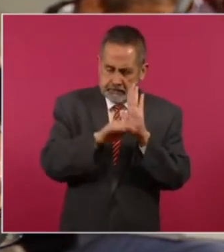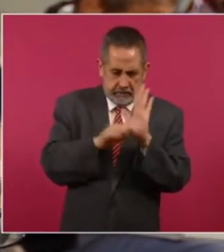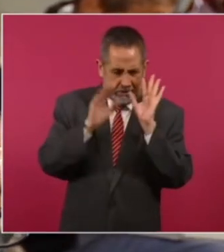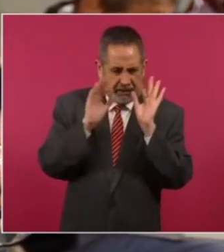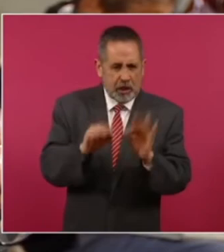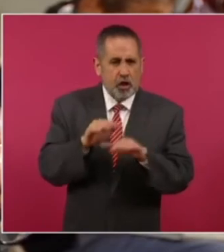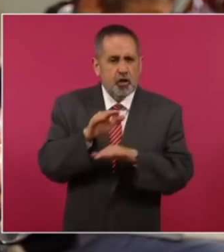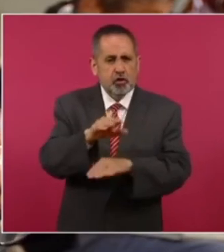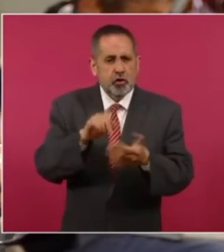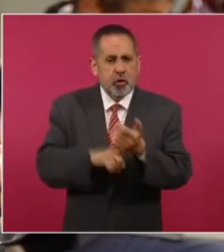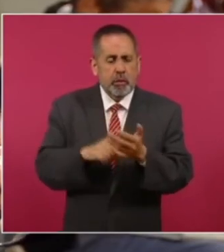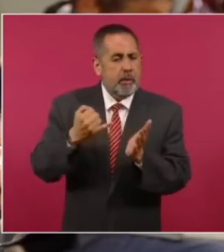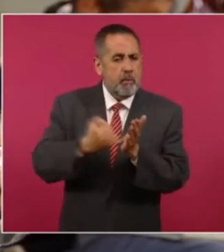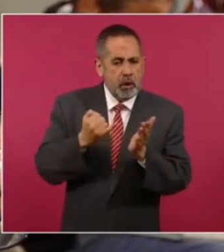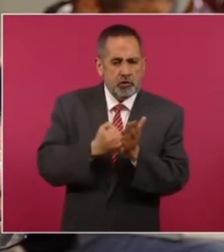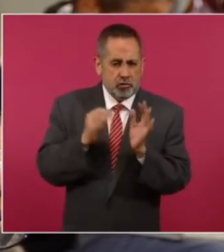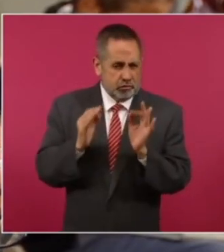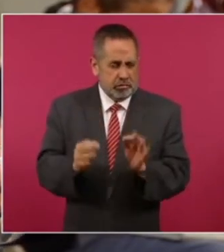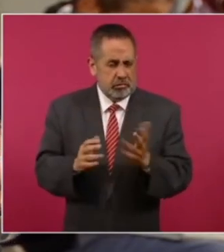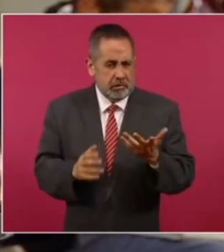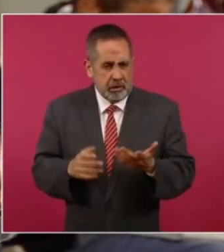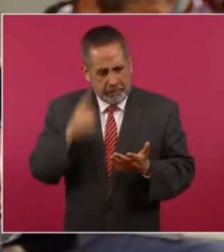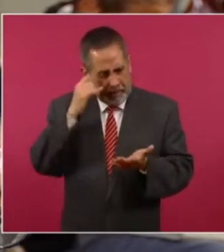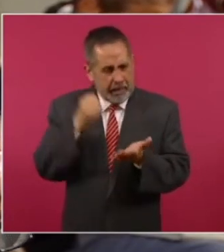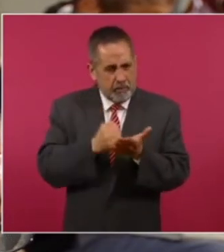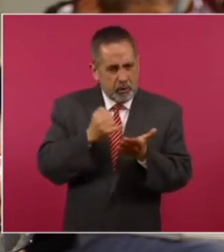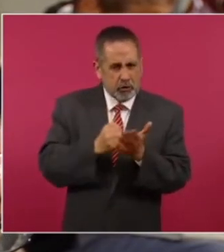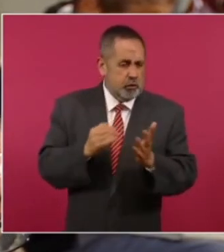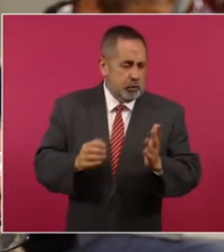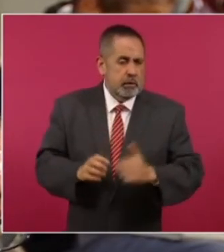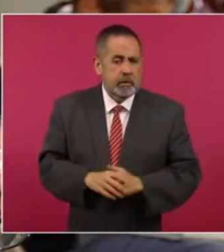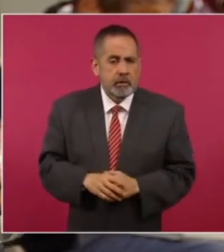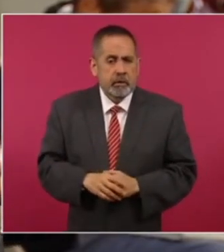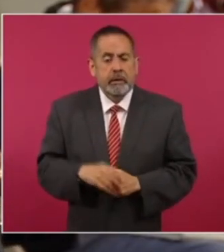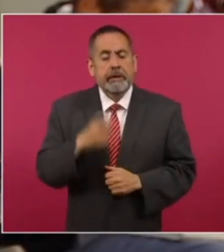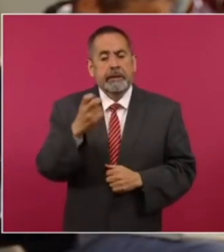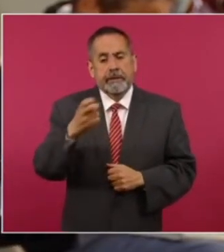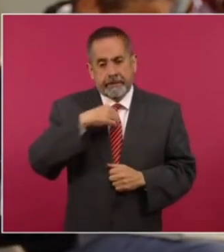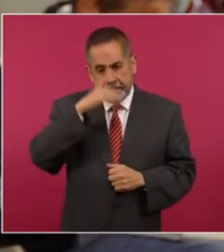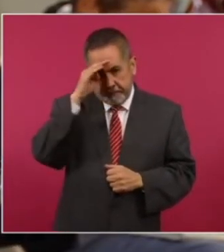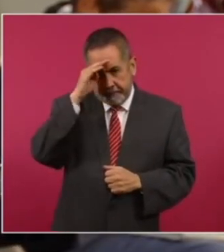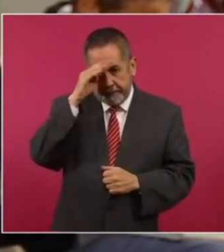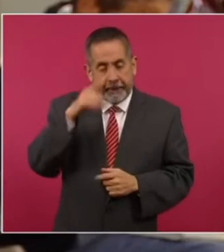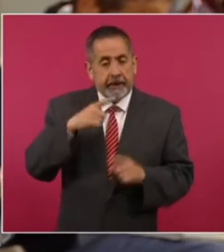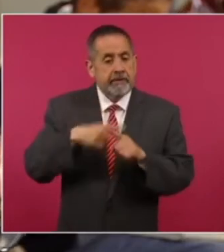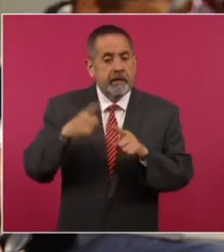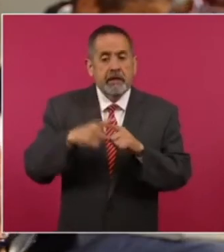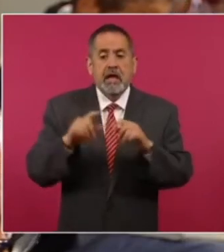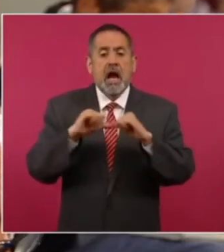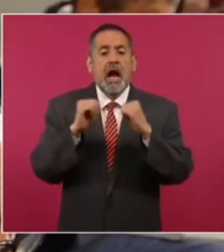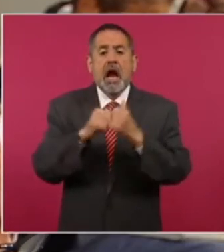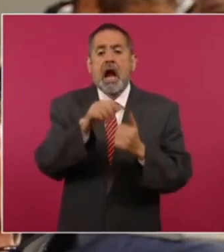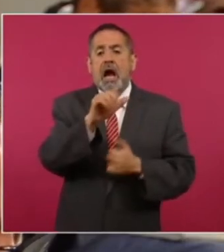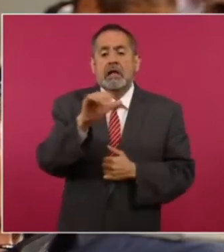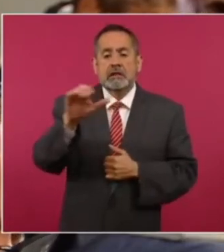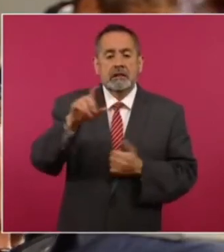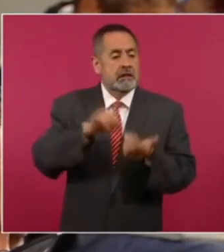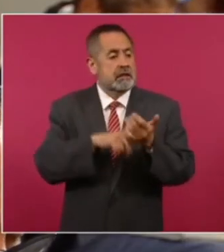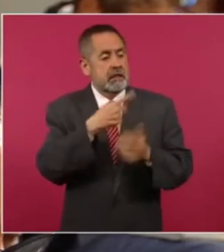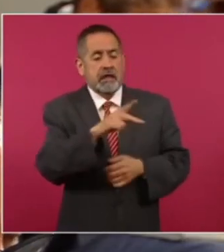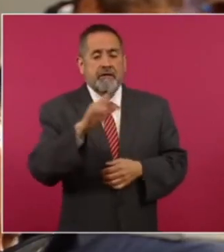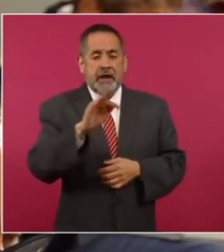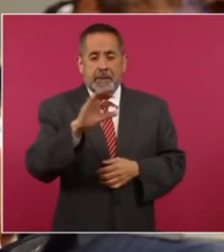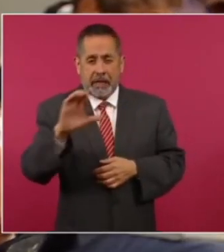en materia de impuestos en materia fiscal y en este caso pues todas las asociaciones civiles de Felipe